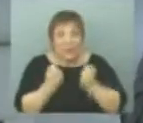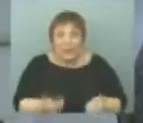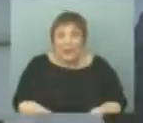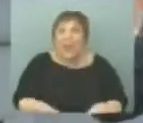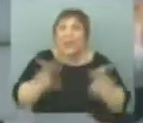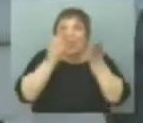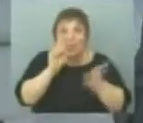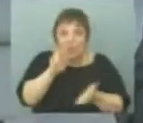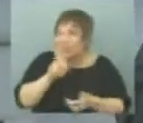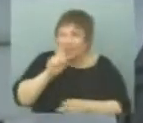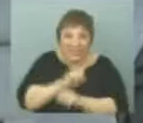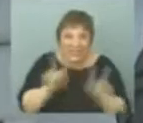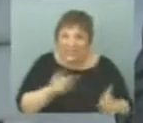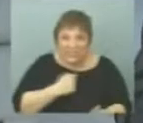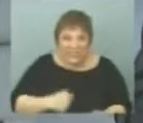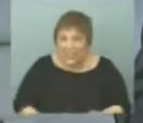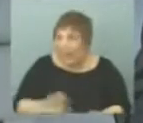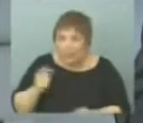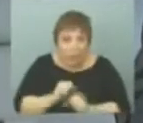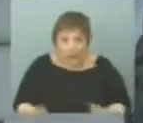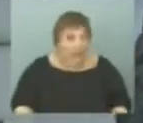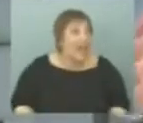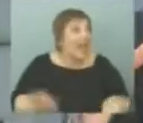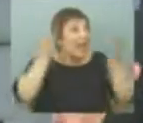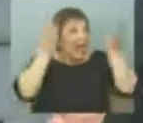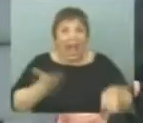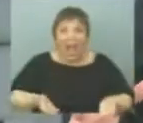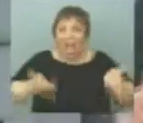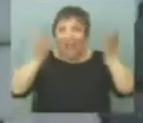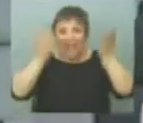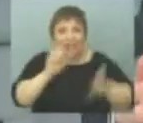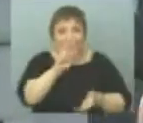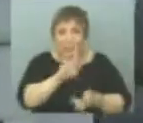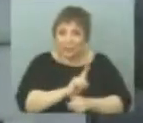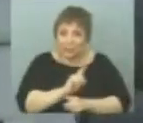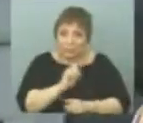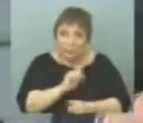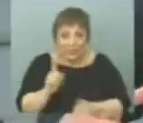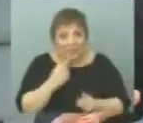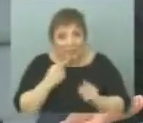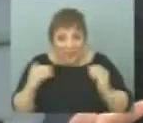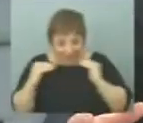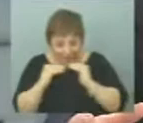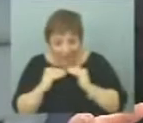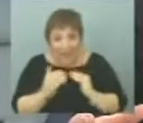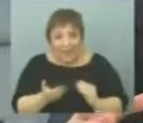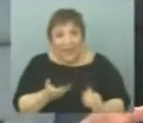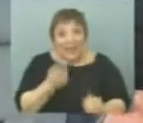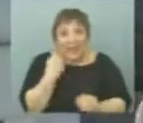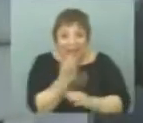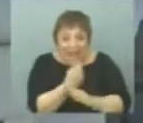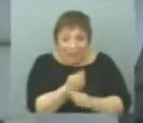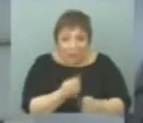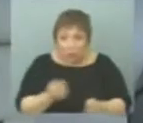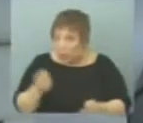12%, ni siquiera China crece el 12% real. Entonces, usted tiene que primero hacer compatible la tasa de crecimiento del gasto público